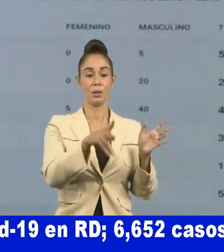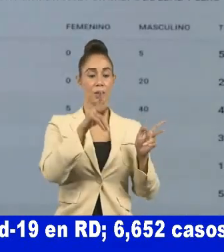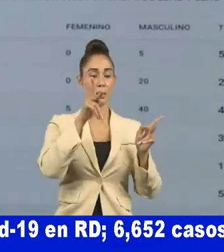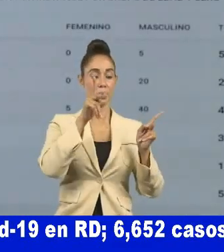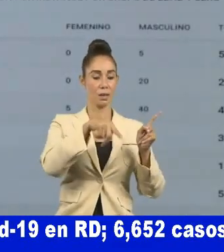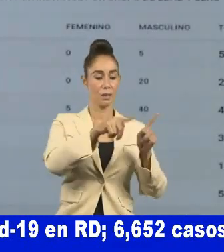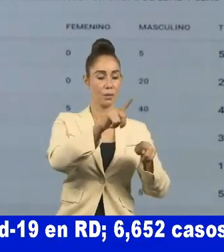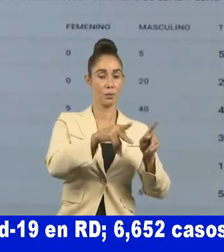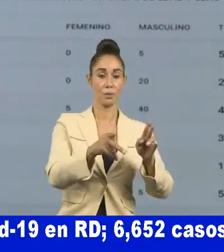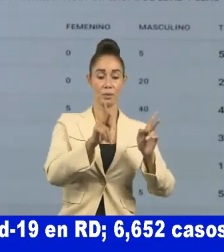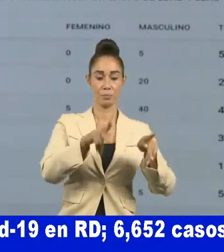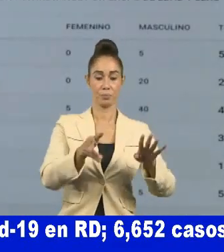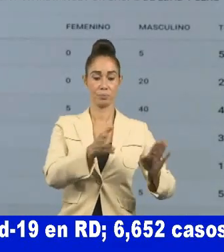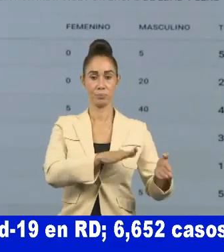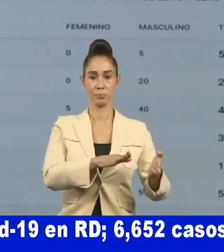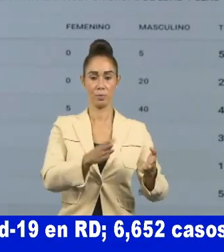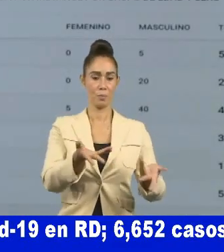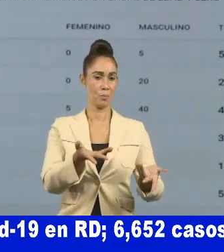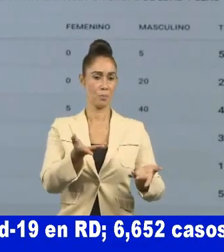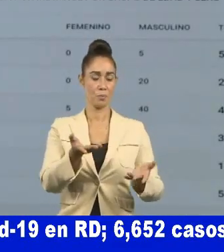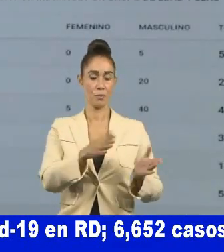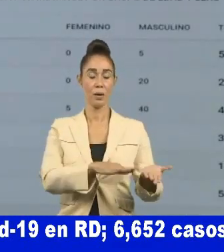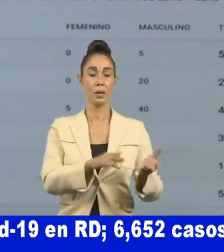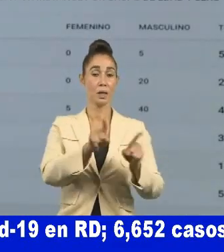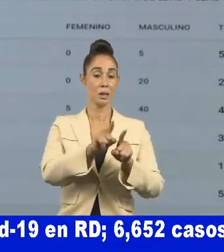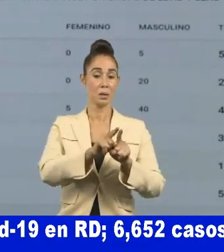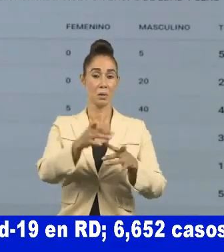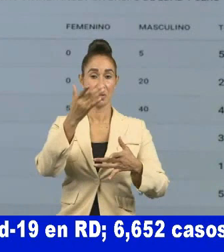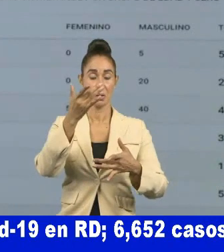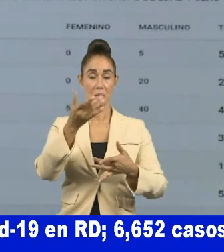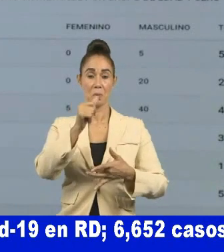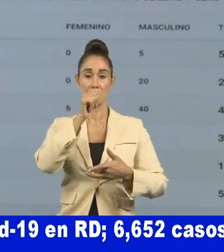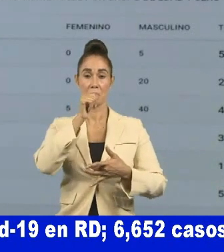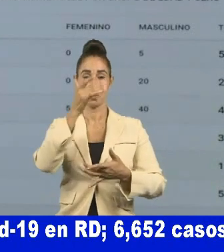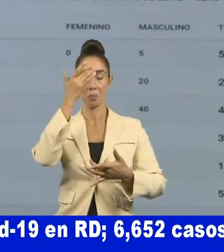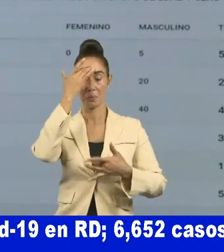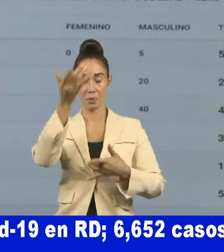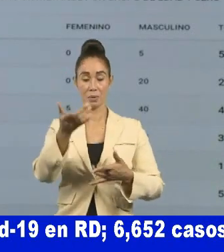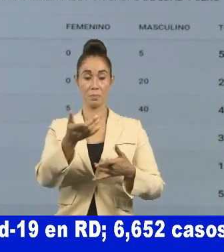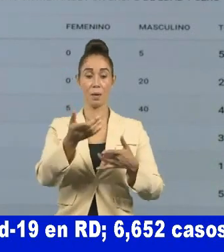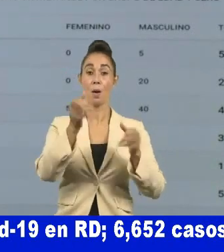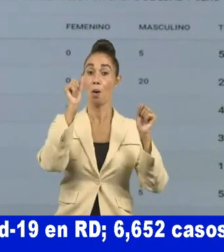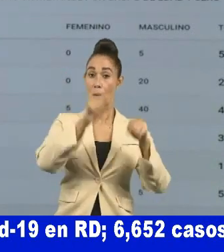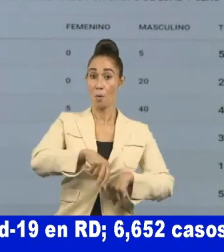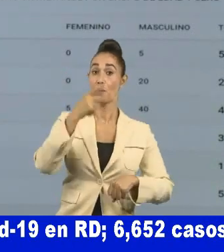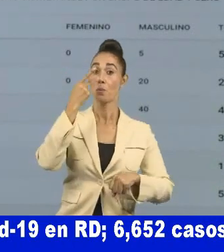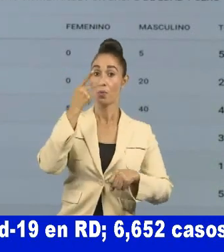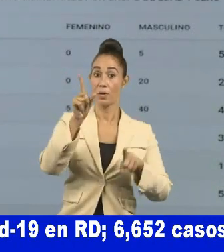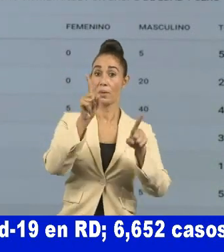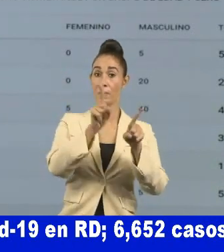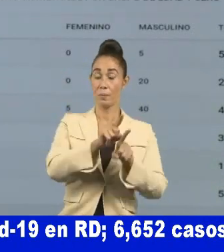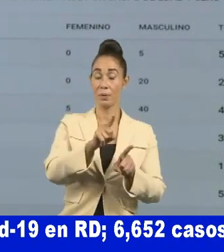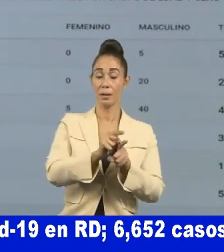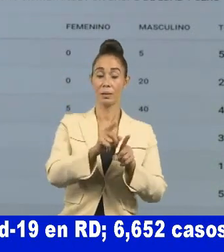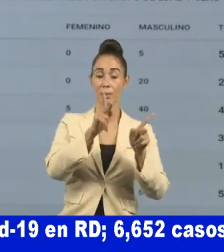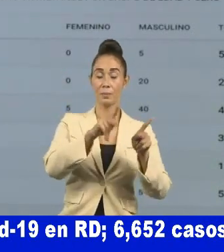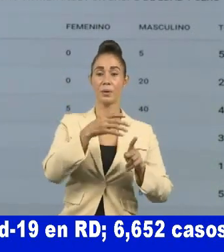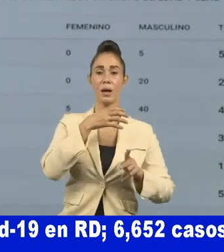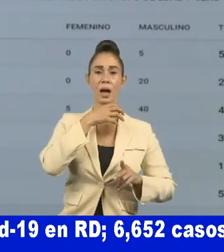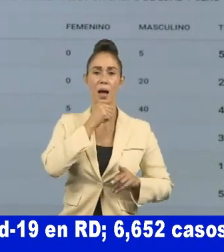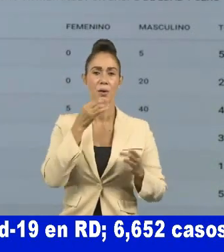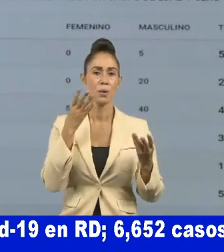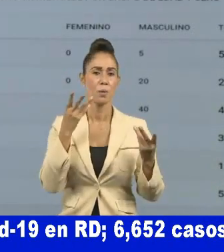cada uno de los casos e igualmente la distribución por edades de cada uno de los casos